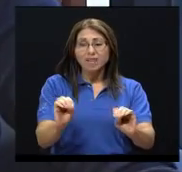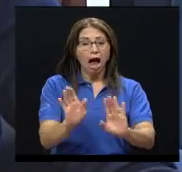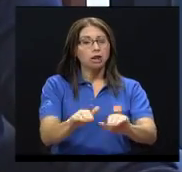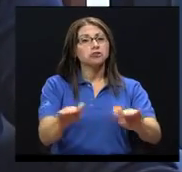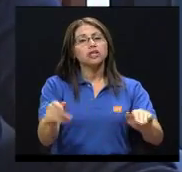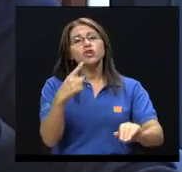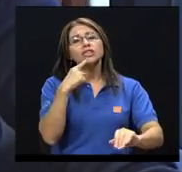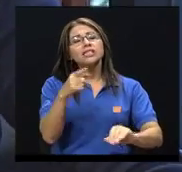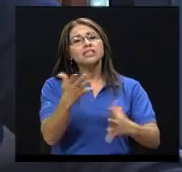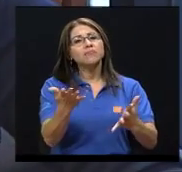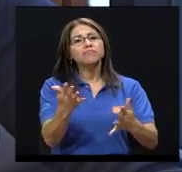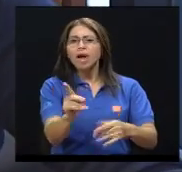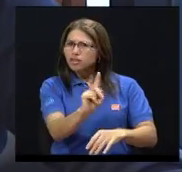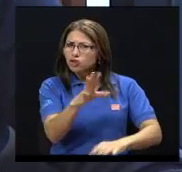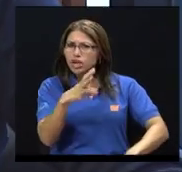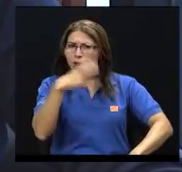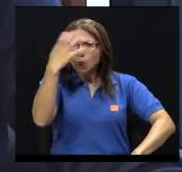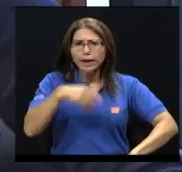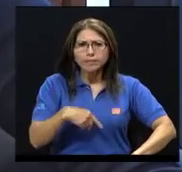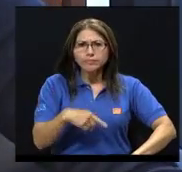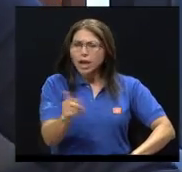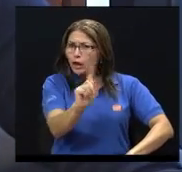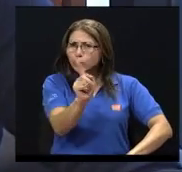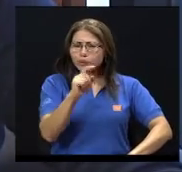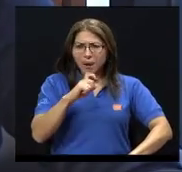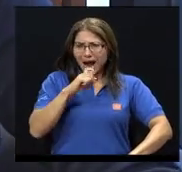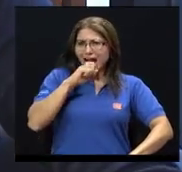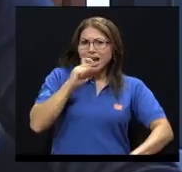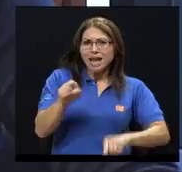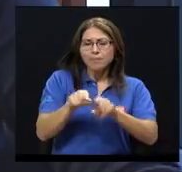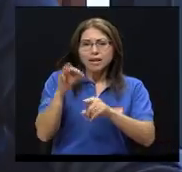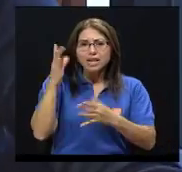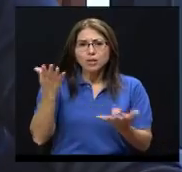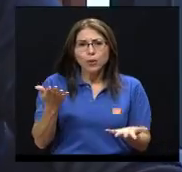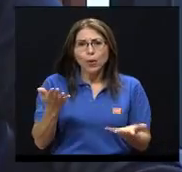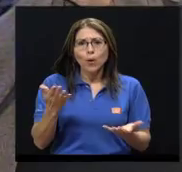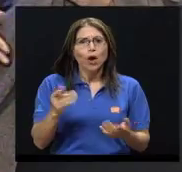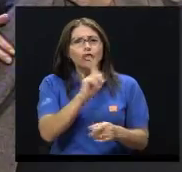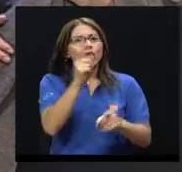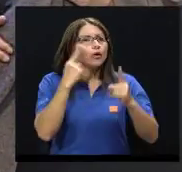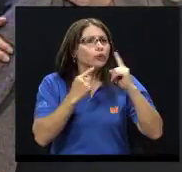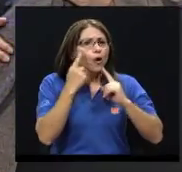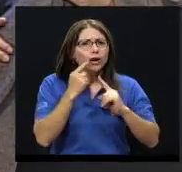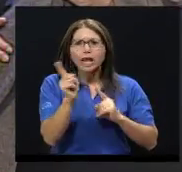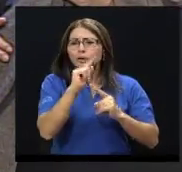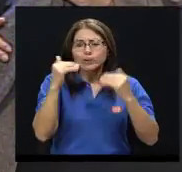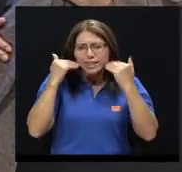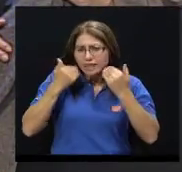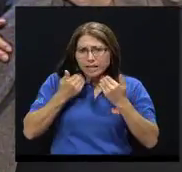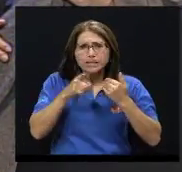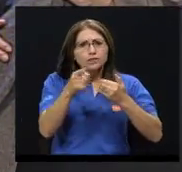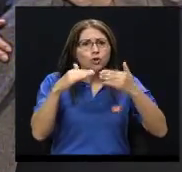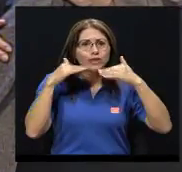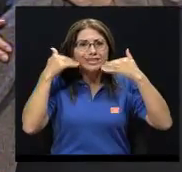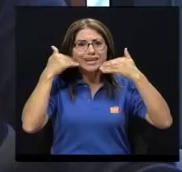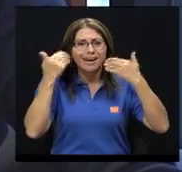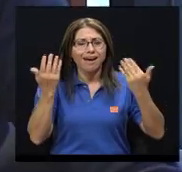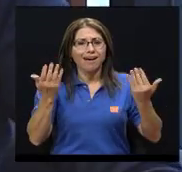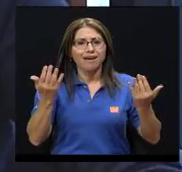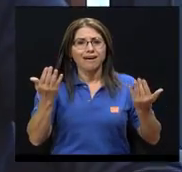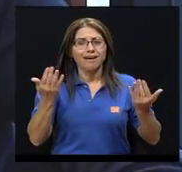que les dicen es no se enoje, no se ponga celoso de su hermanito, no esté triste, sonría, ¿verdad?